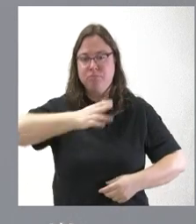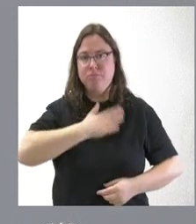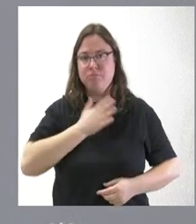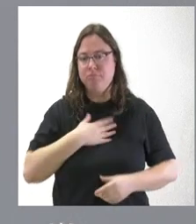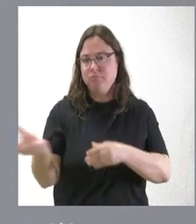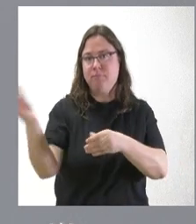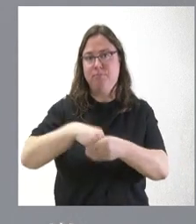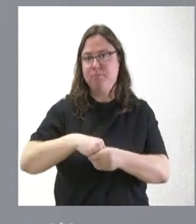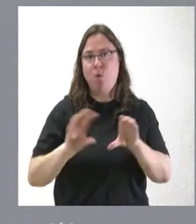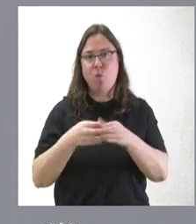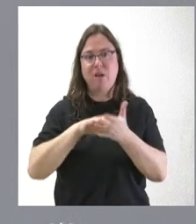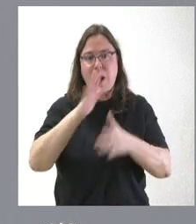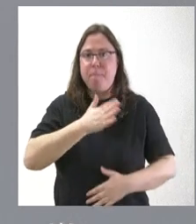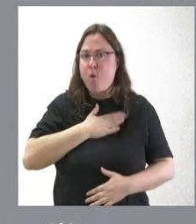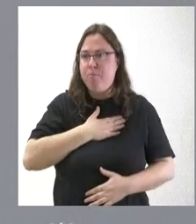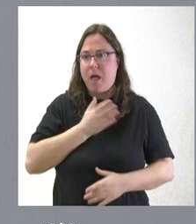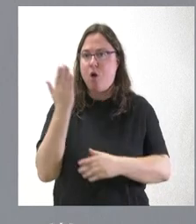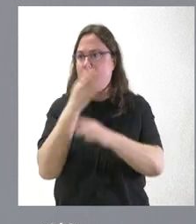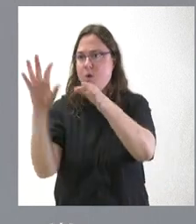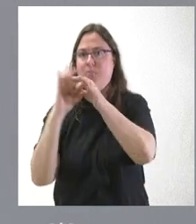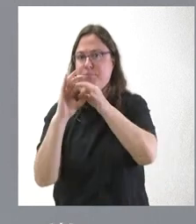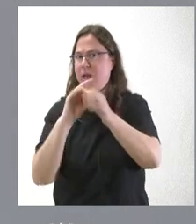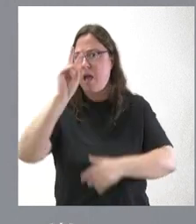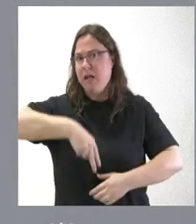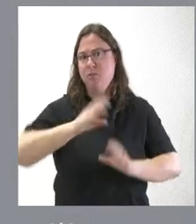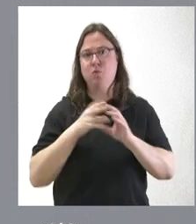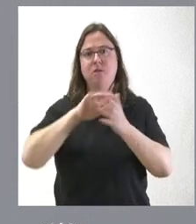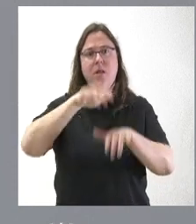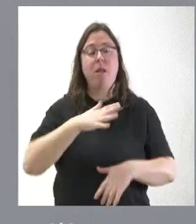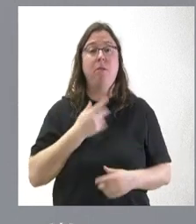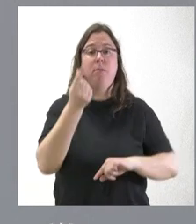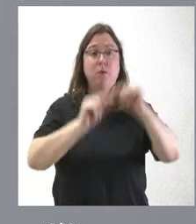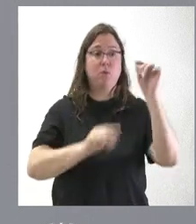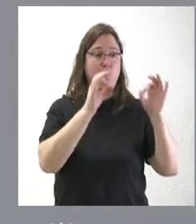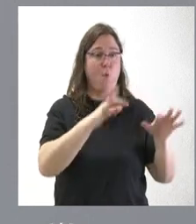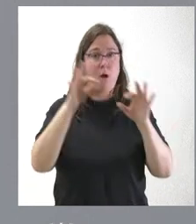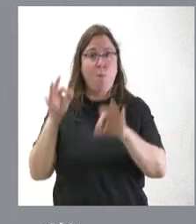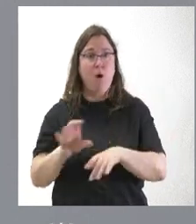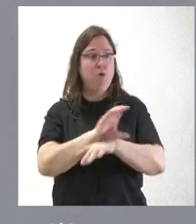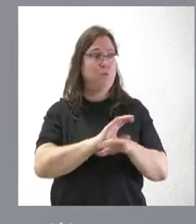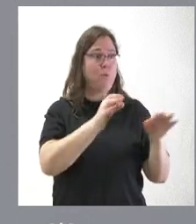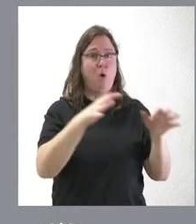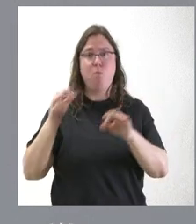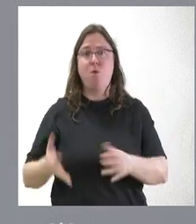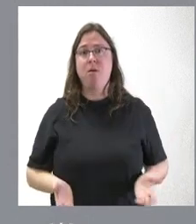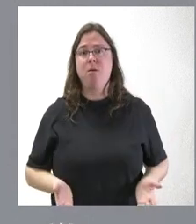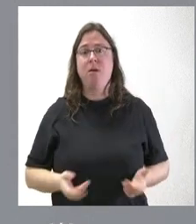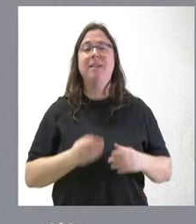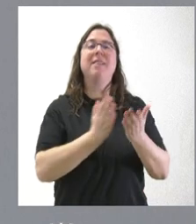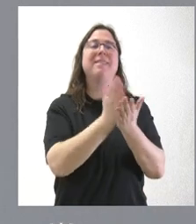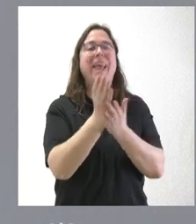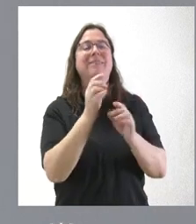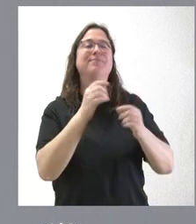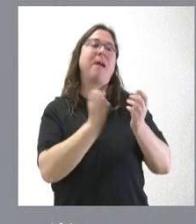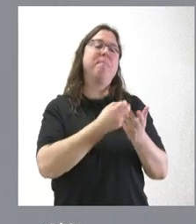Castilla y León. Es la propia Junta de Castilla y León. Y, por tanto, es el mismo presupuesto de la consejería y hay diferentes cuentas tesoreras